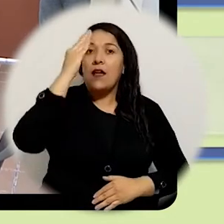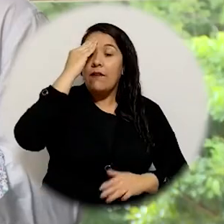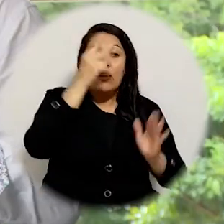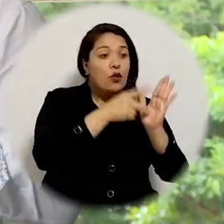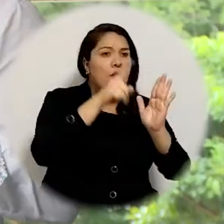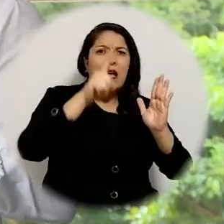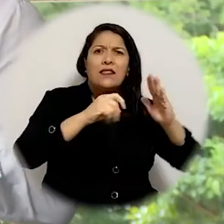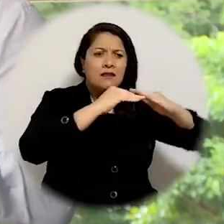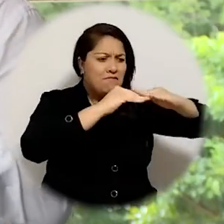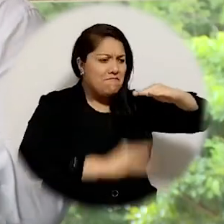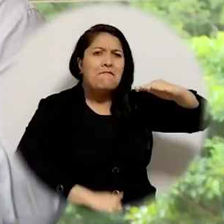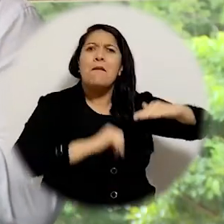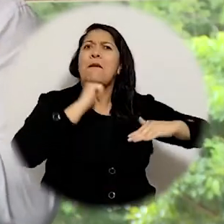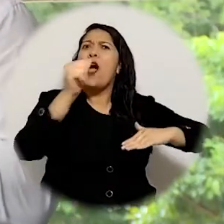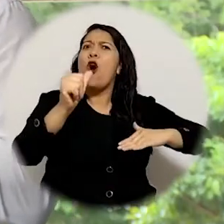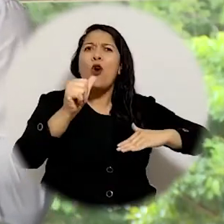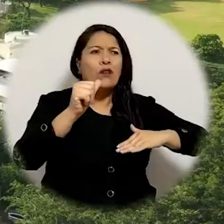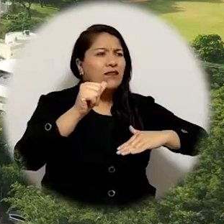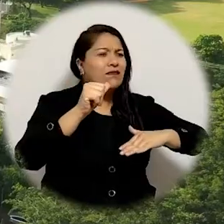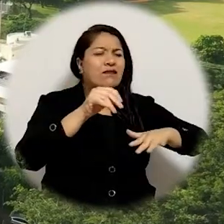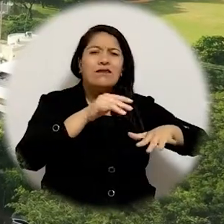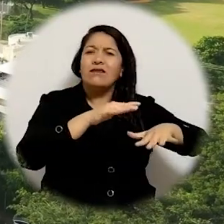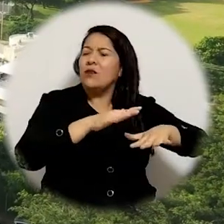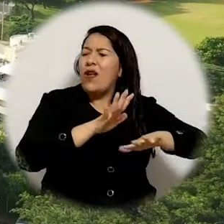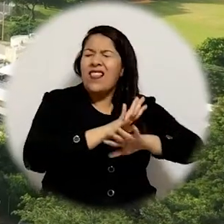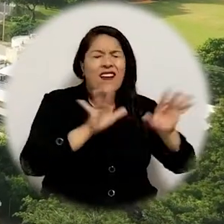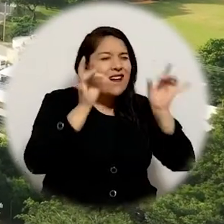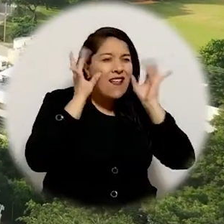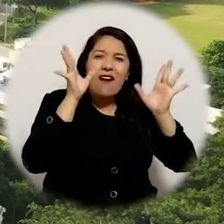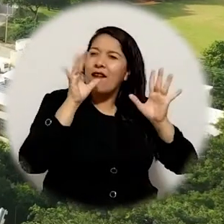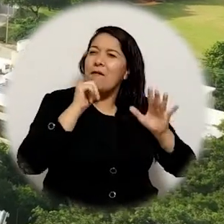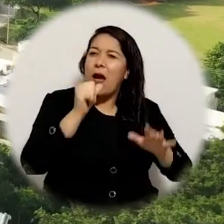debajo en todas las competencias éramos la peor universidad del departamento